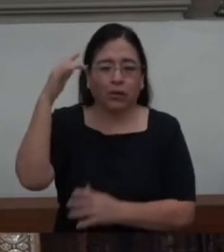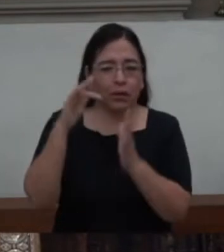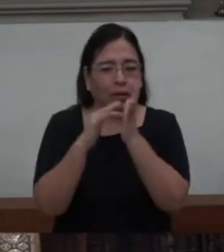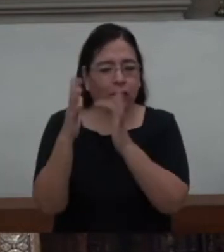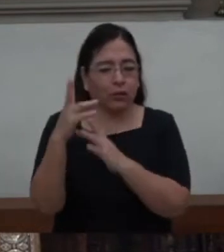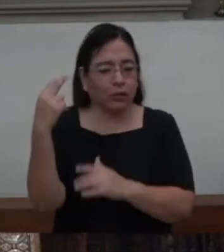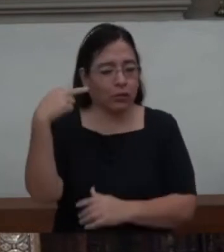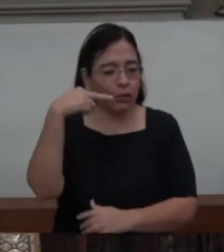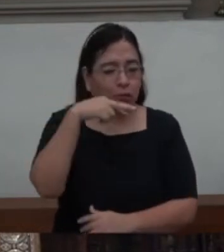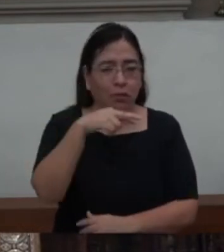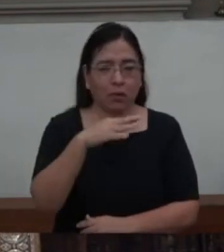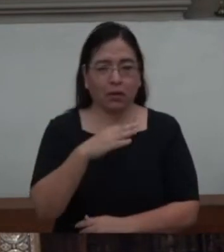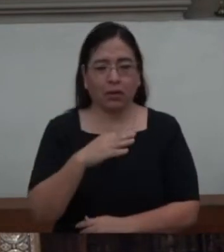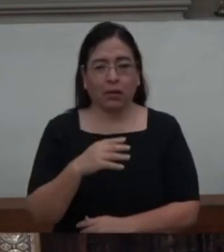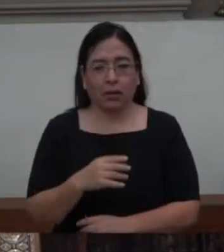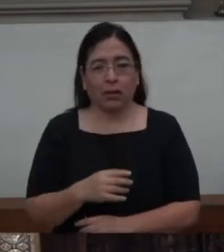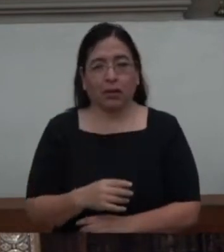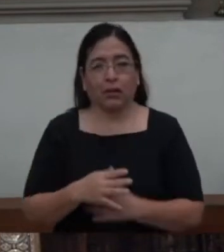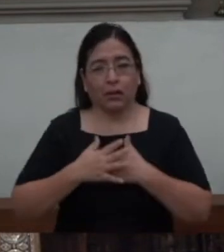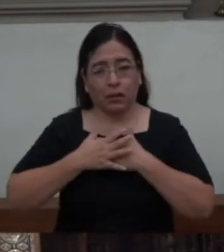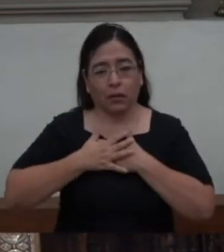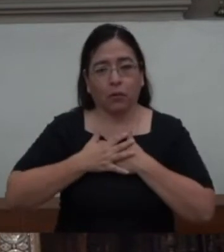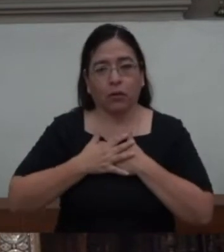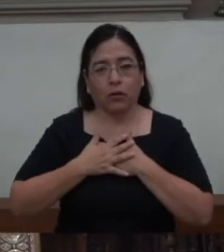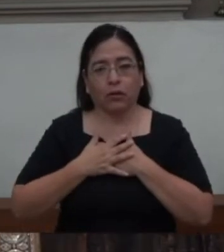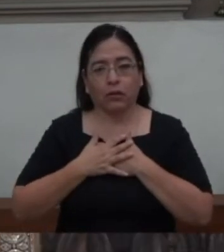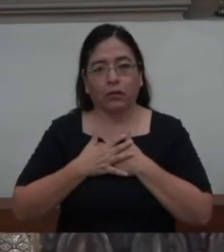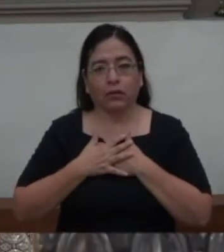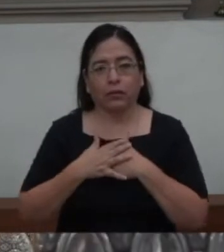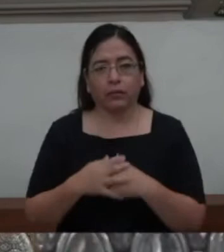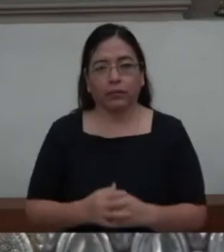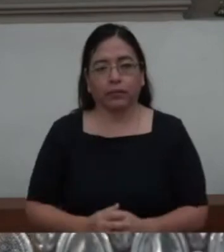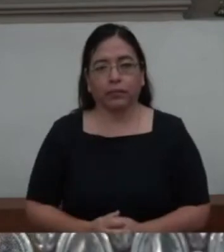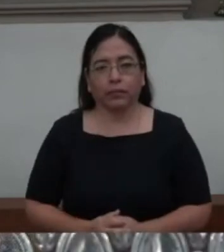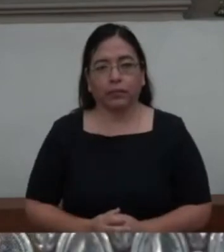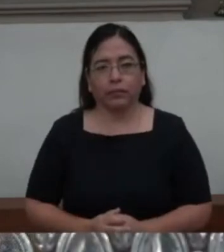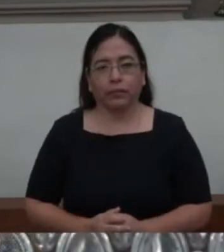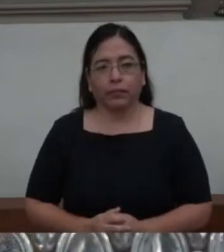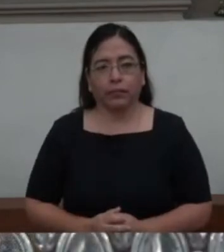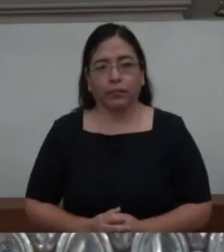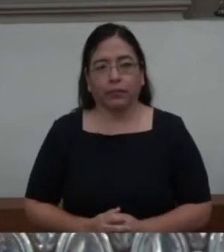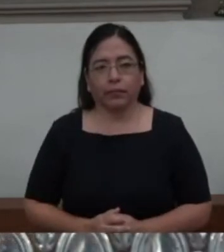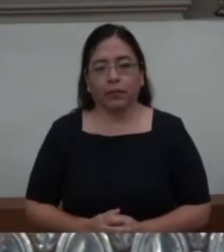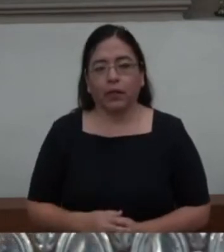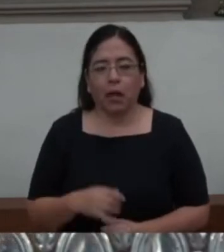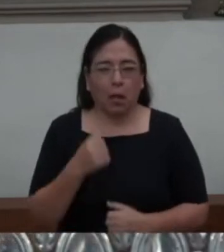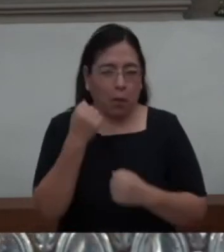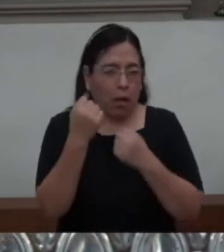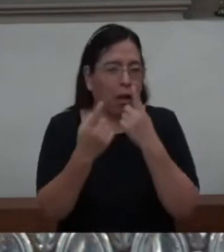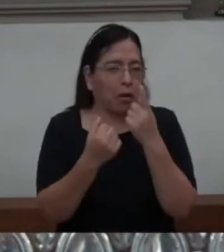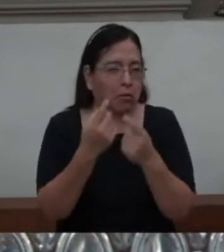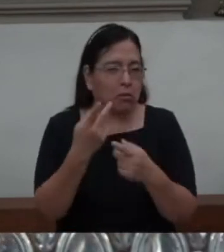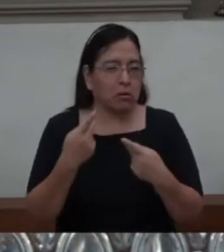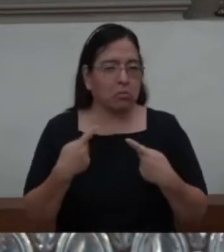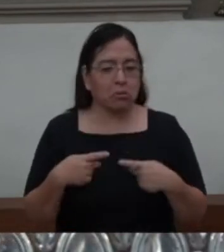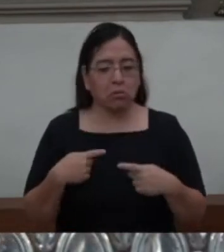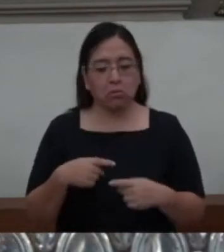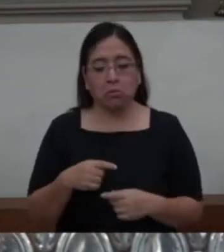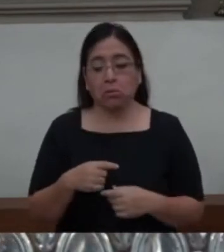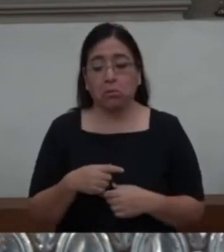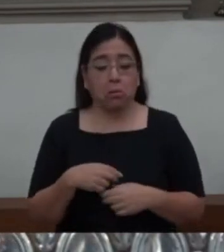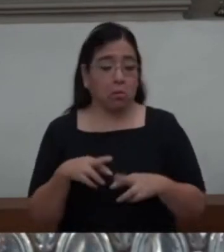El que está regodeándose en su riqueza, no mira nada.